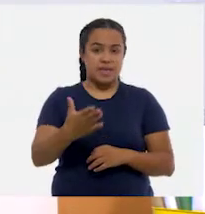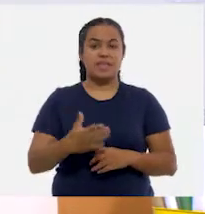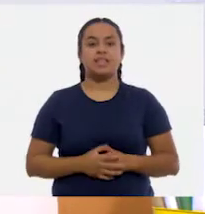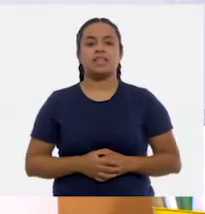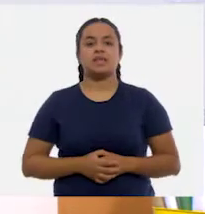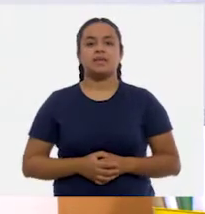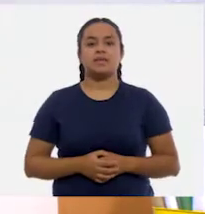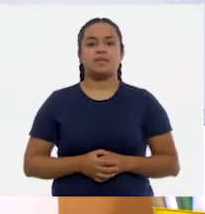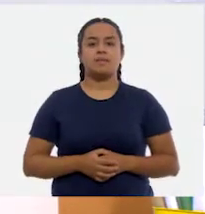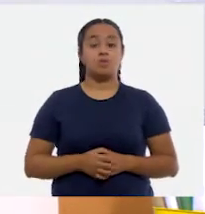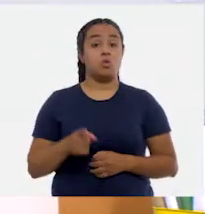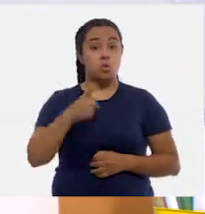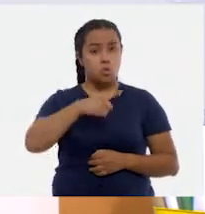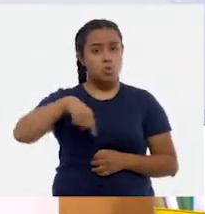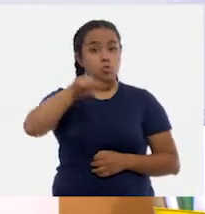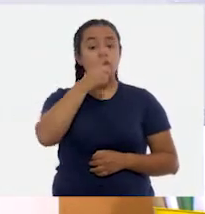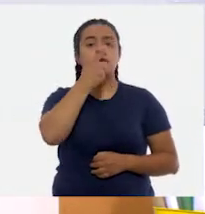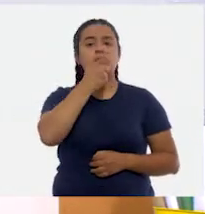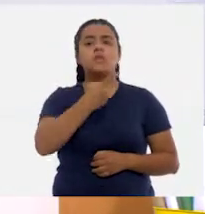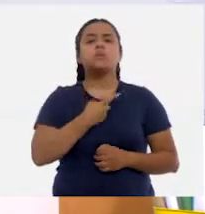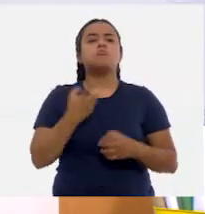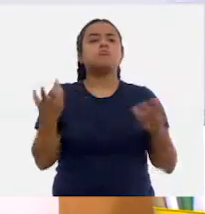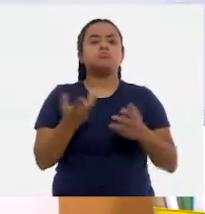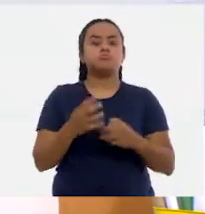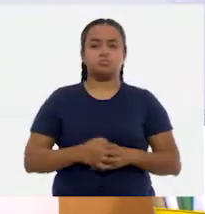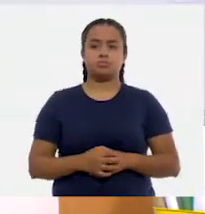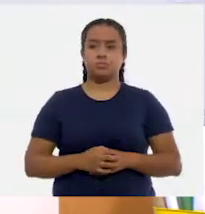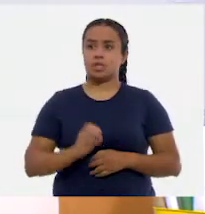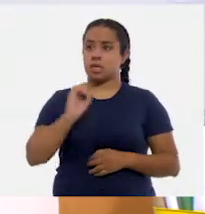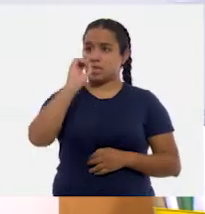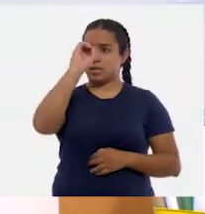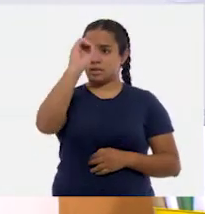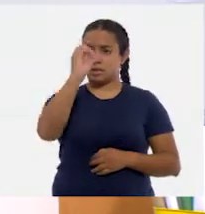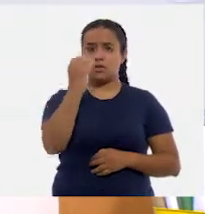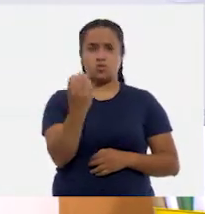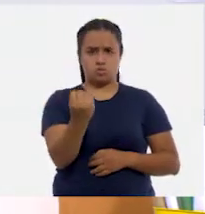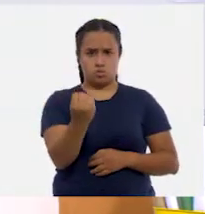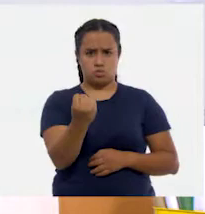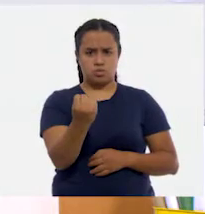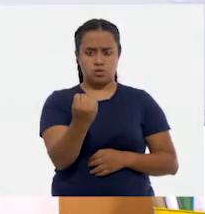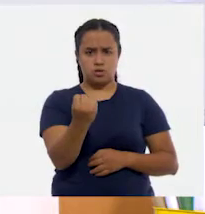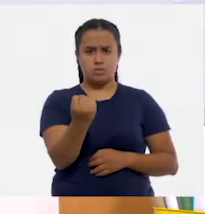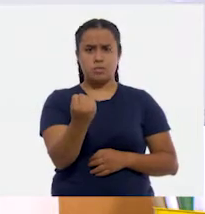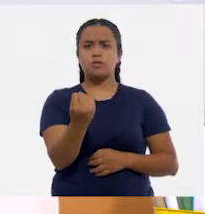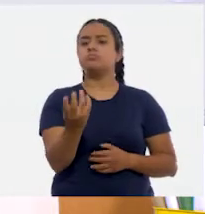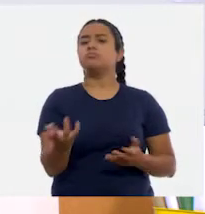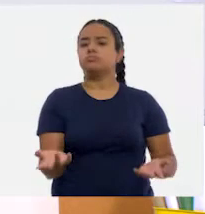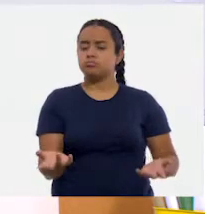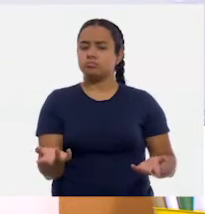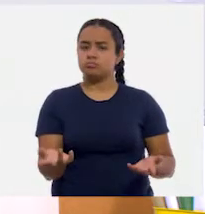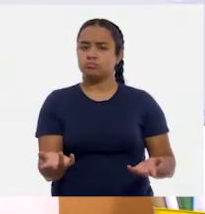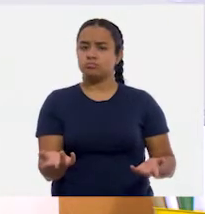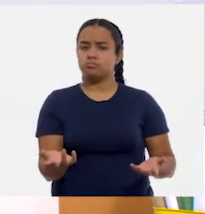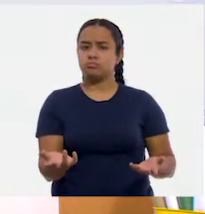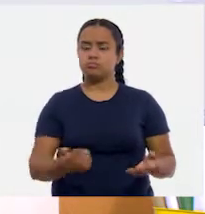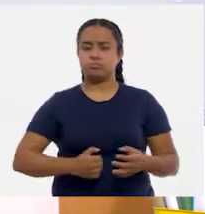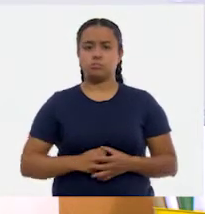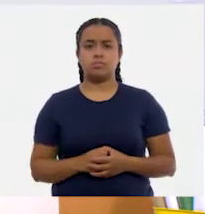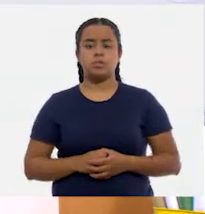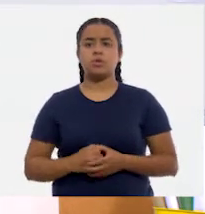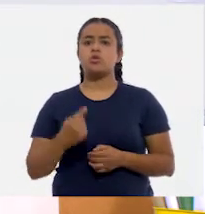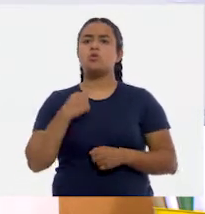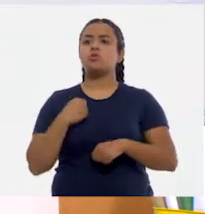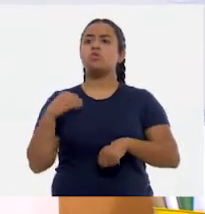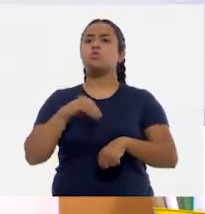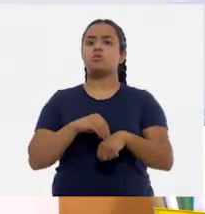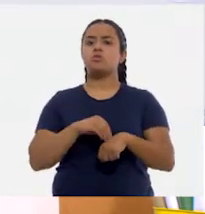Ahora, niñas y niños, quiero que ustedes me digan qué hago aquí. Tengo el cero y tengo nueve decenas. ¿Qué voy